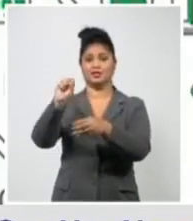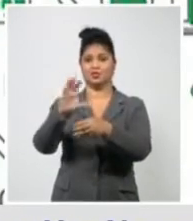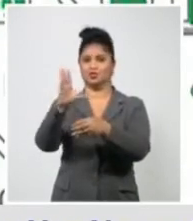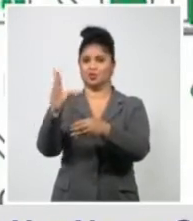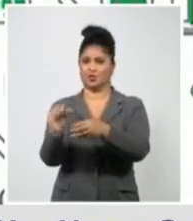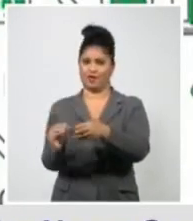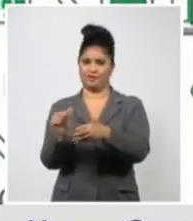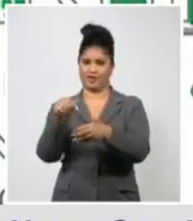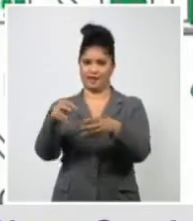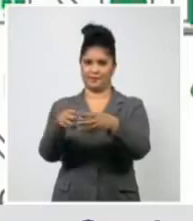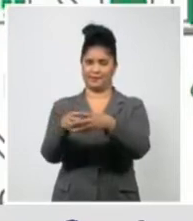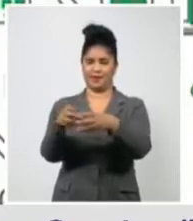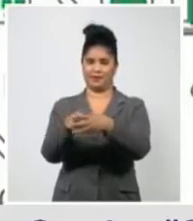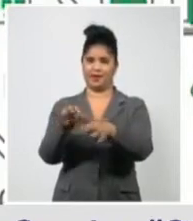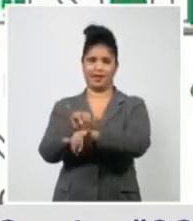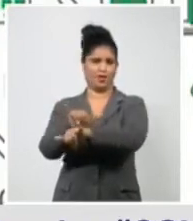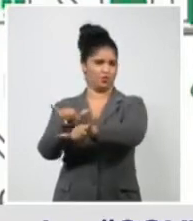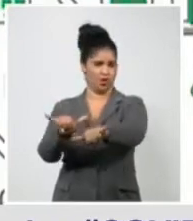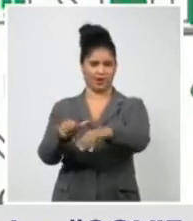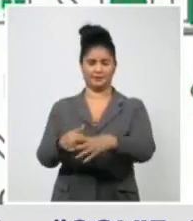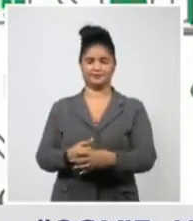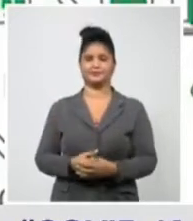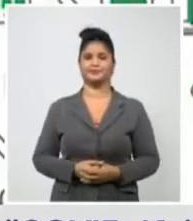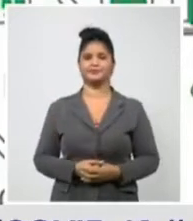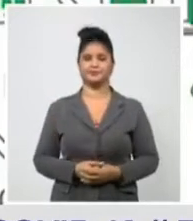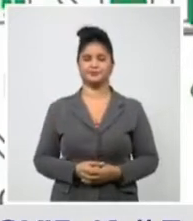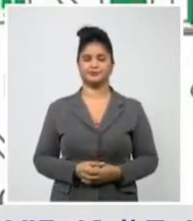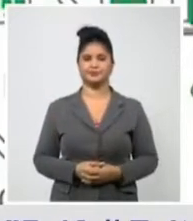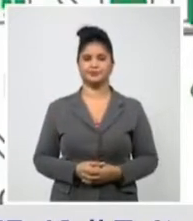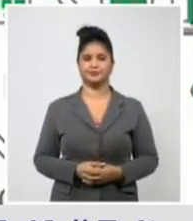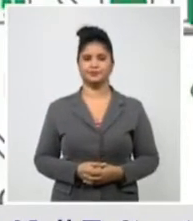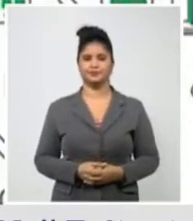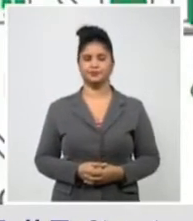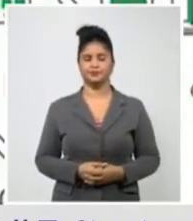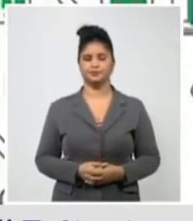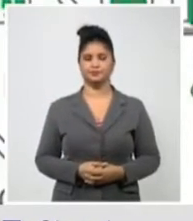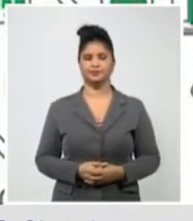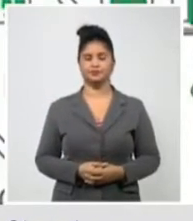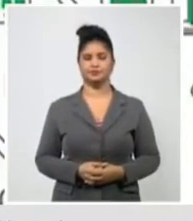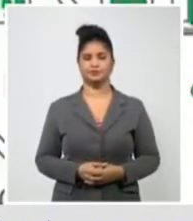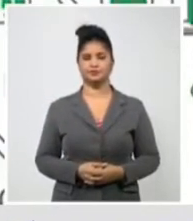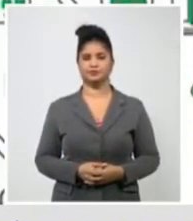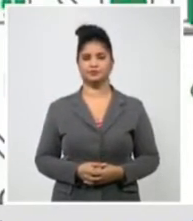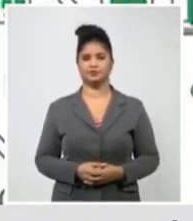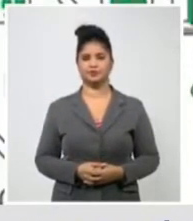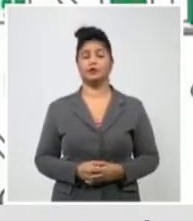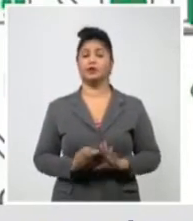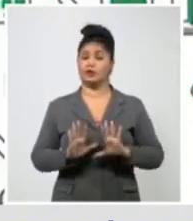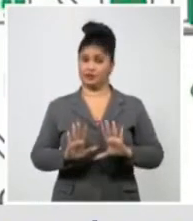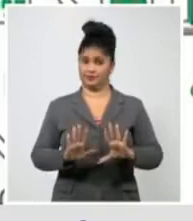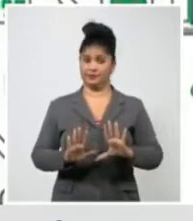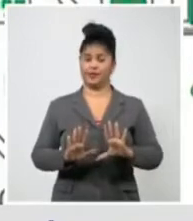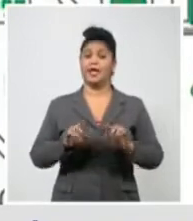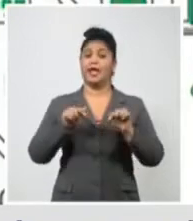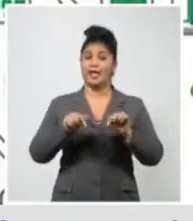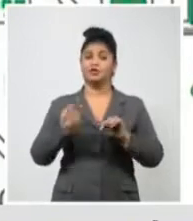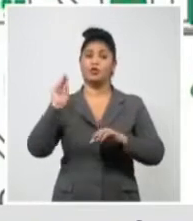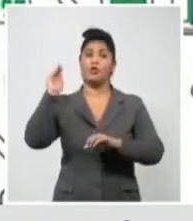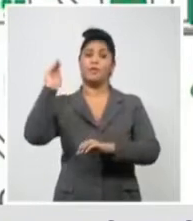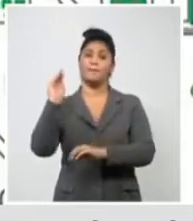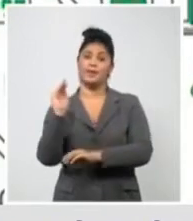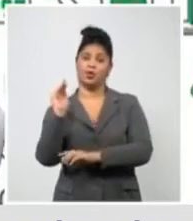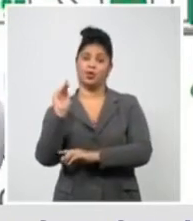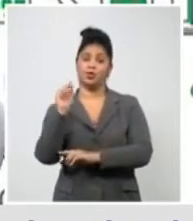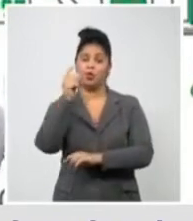de origen Sudáfricano. Decir, fíjense, es un caso importado. Decir